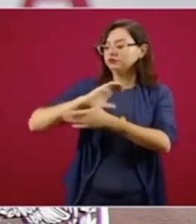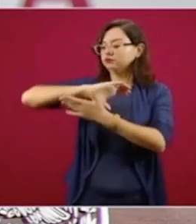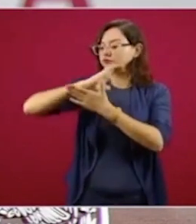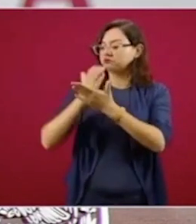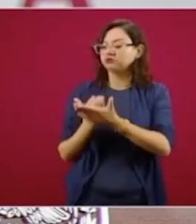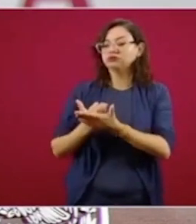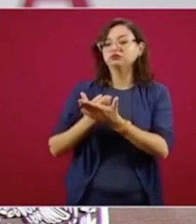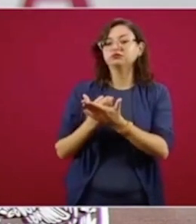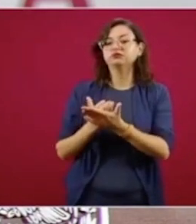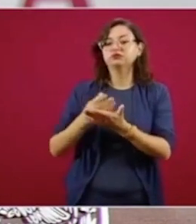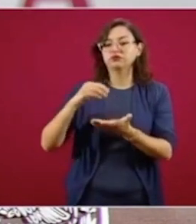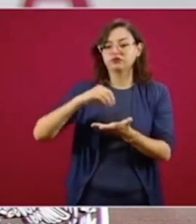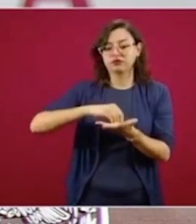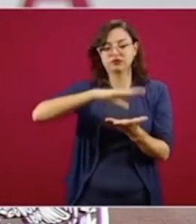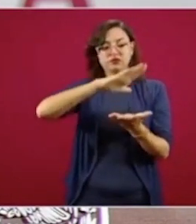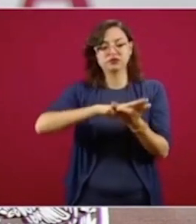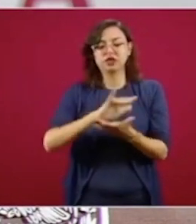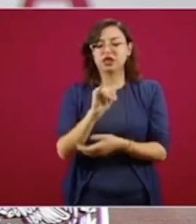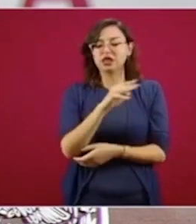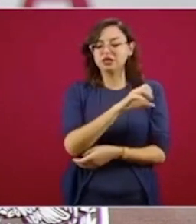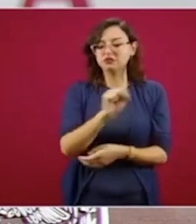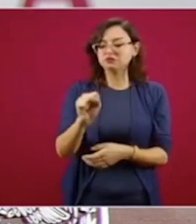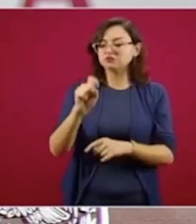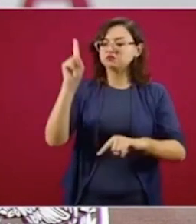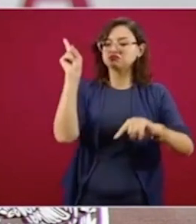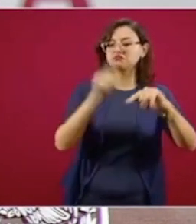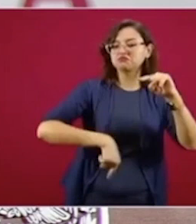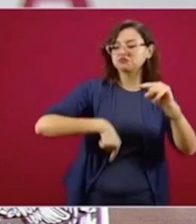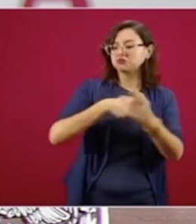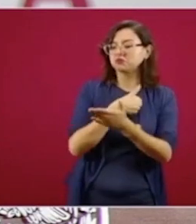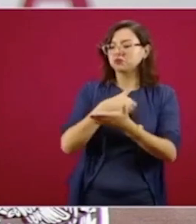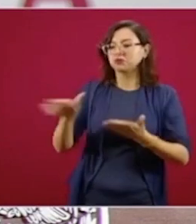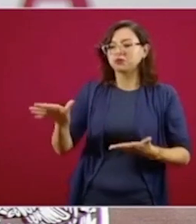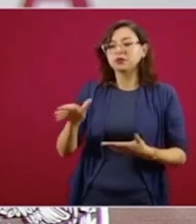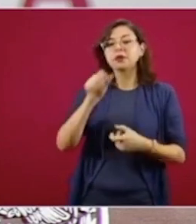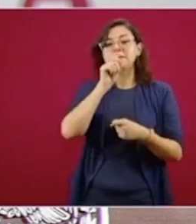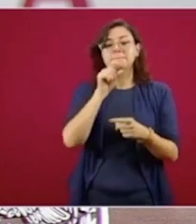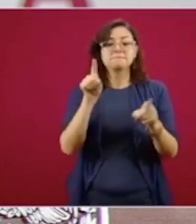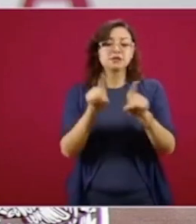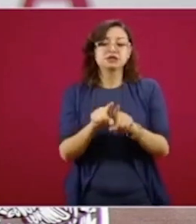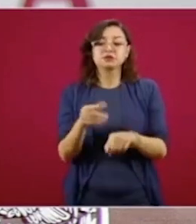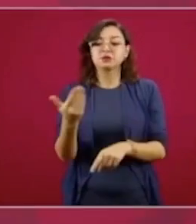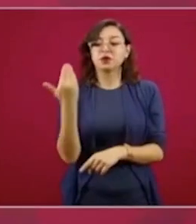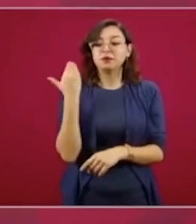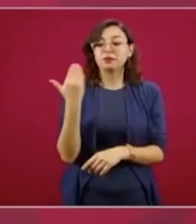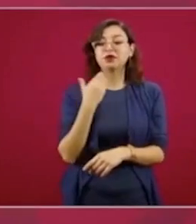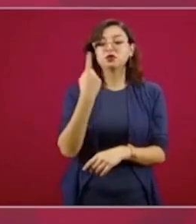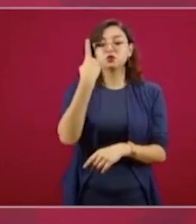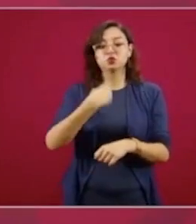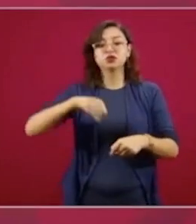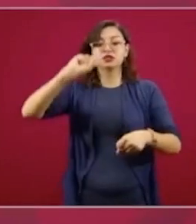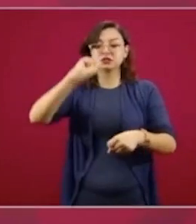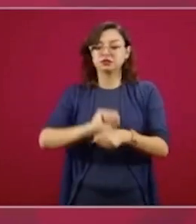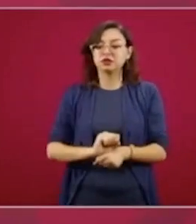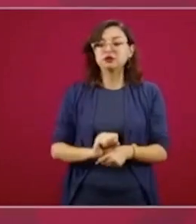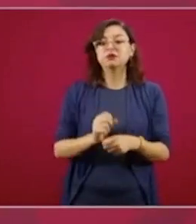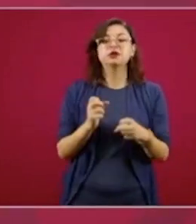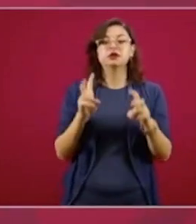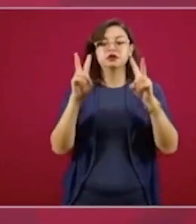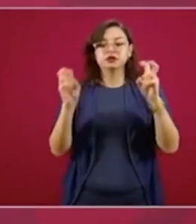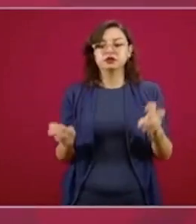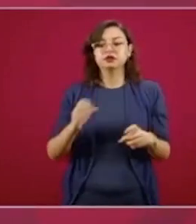a sus trabajadores de los registros del IMSS. Lo mismo sucedió hace apenas unas semanas en plena pandemia.